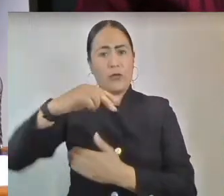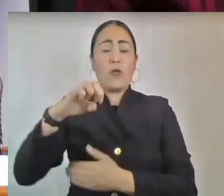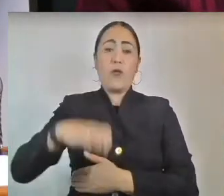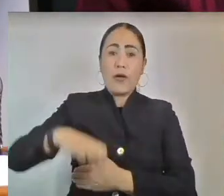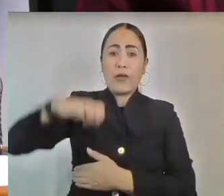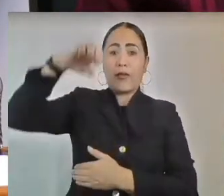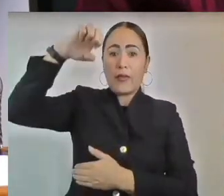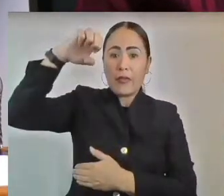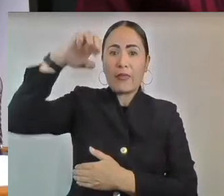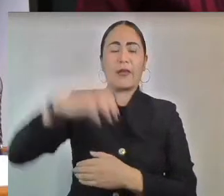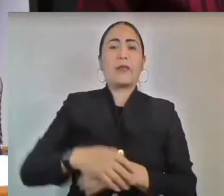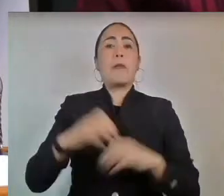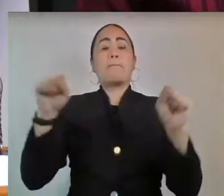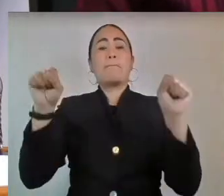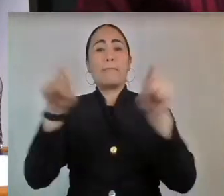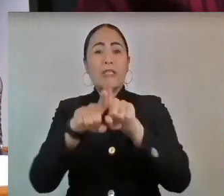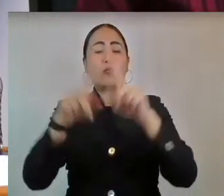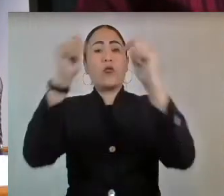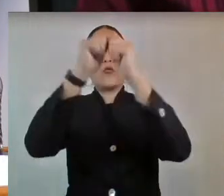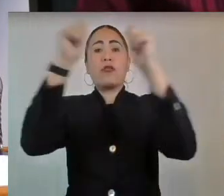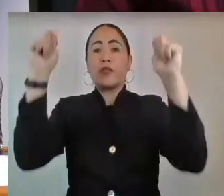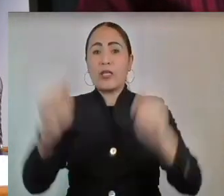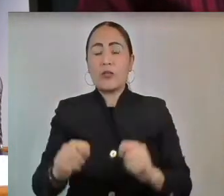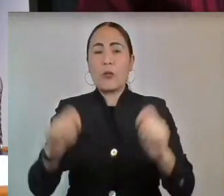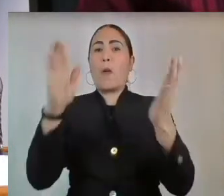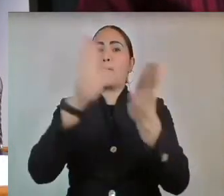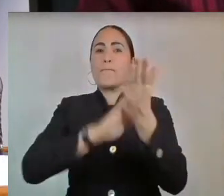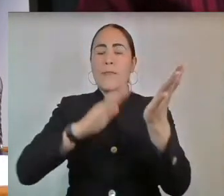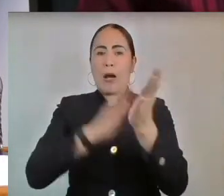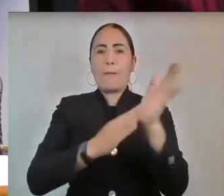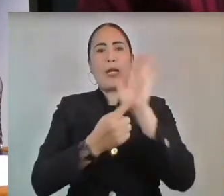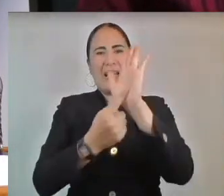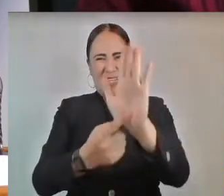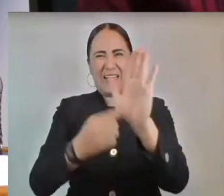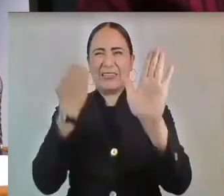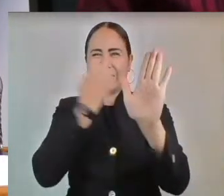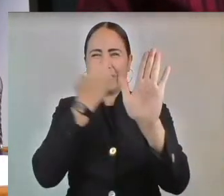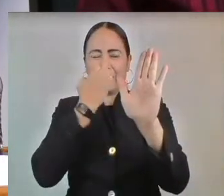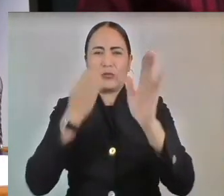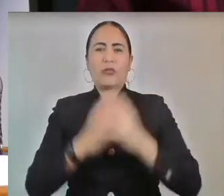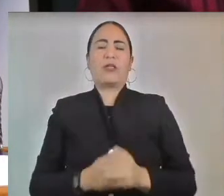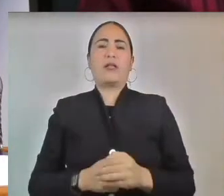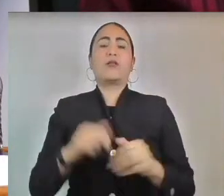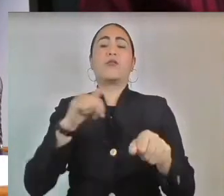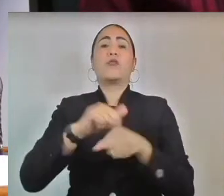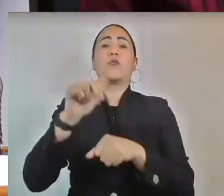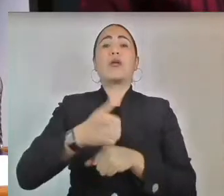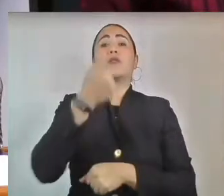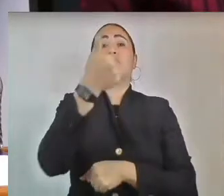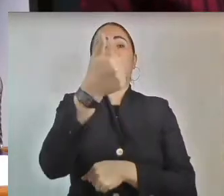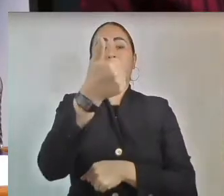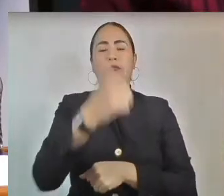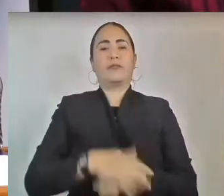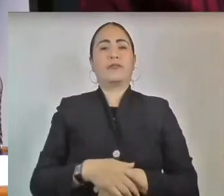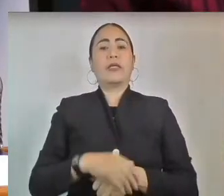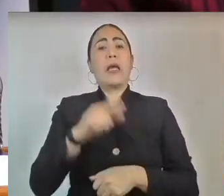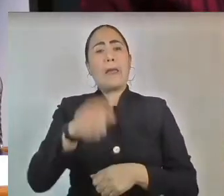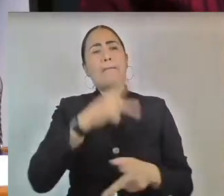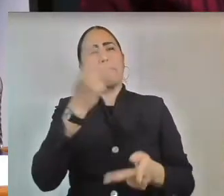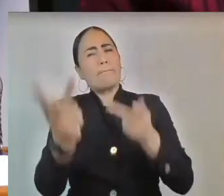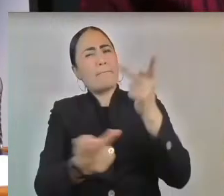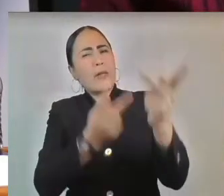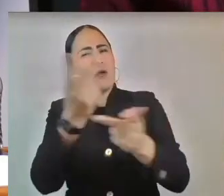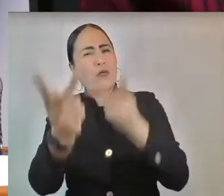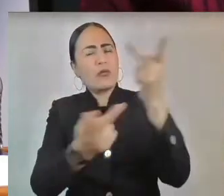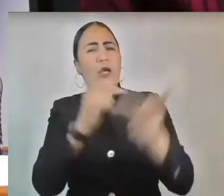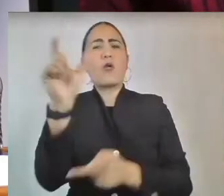así como de títulos o grados académicos. Sexto, las entrevistas de las y los aspirantes se llevarán a cabo el día